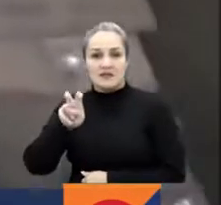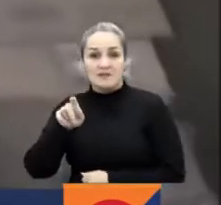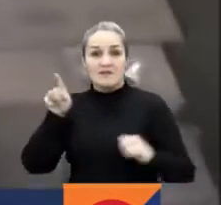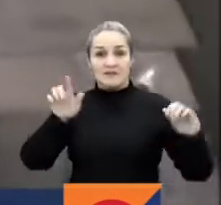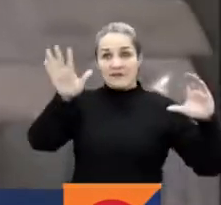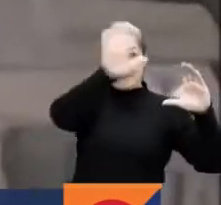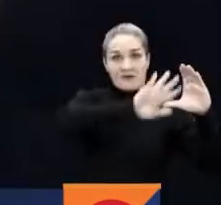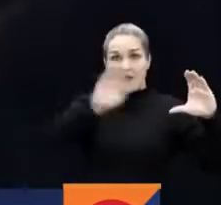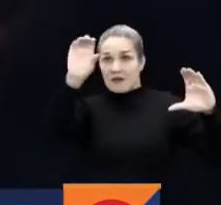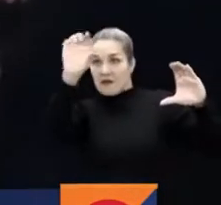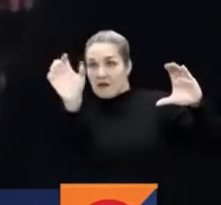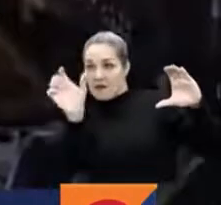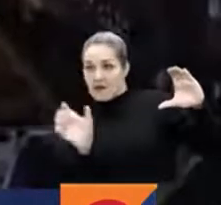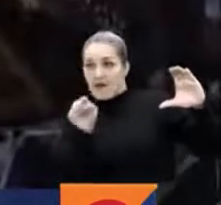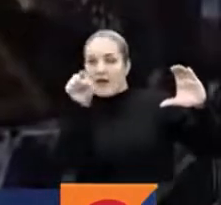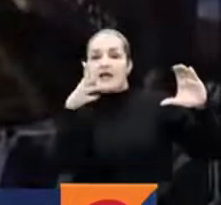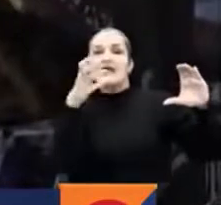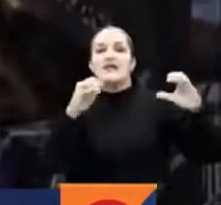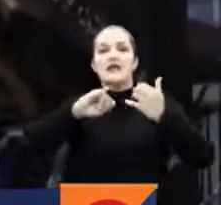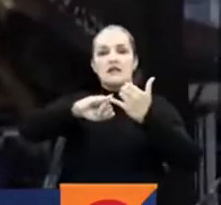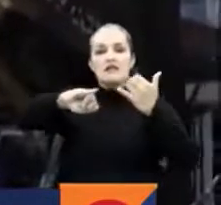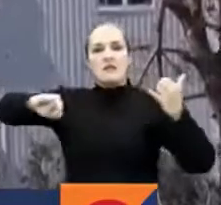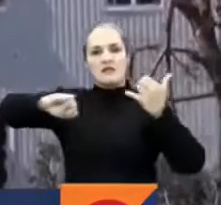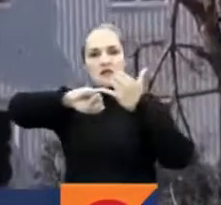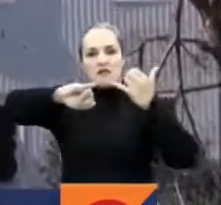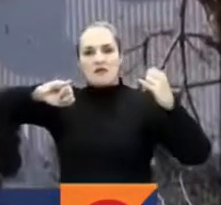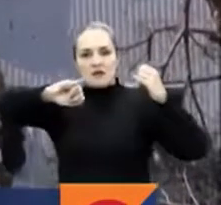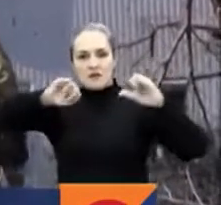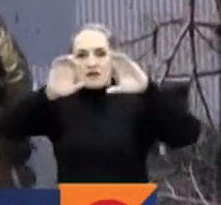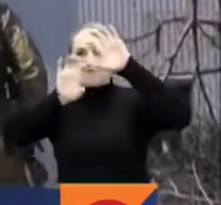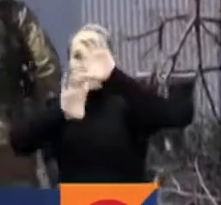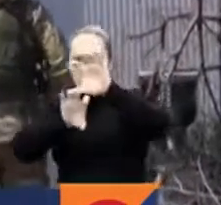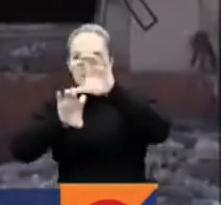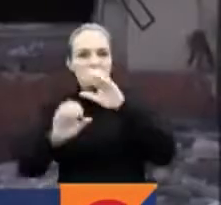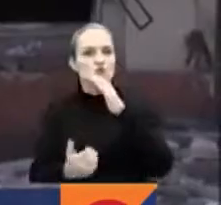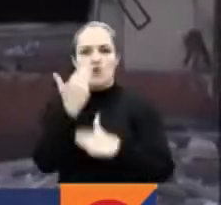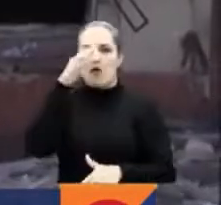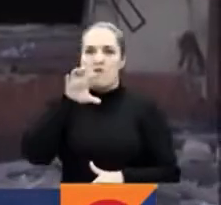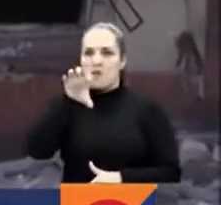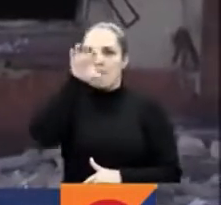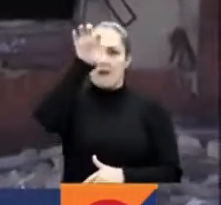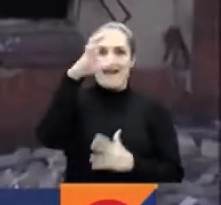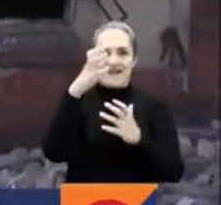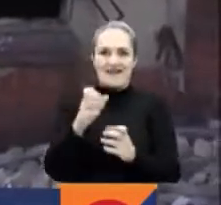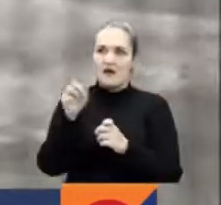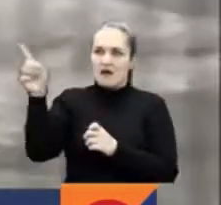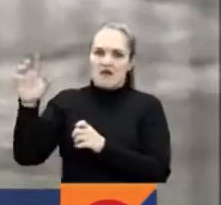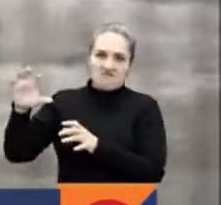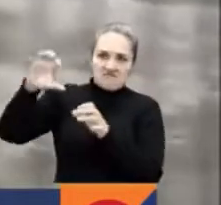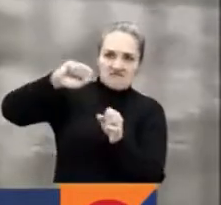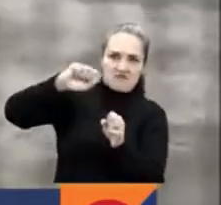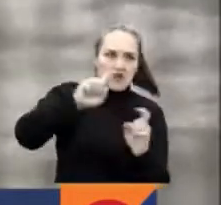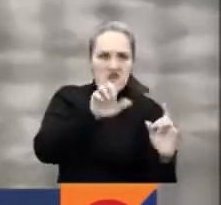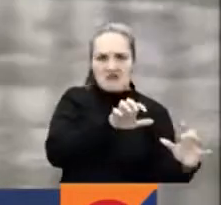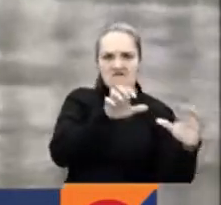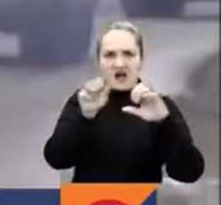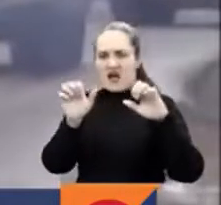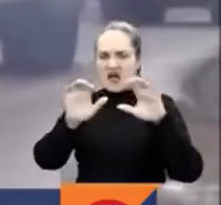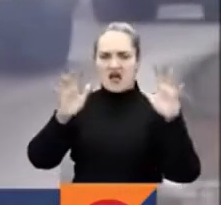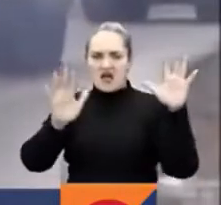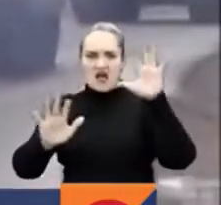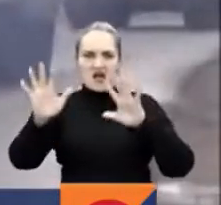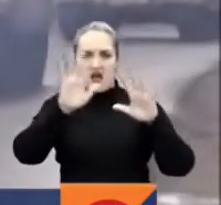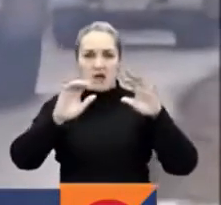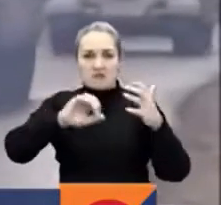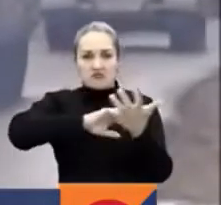y Lugán, fueron justificación de Moscú para activar la invasión. El pasar de los días ha sido elocuente en mostrar cómo ese objetivo